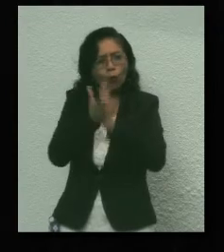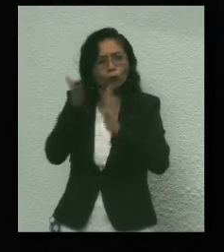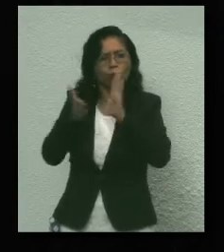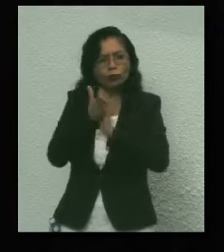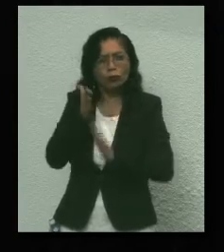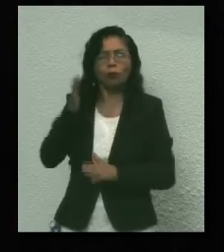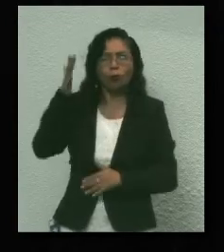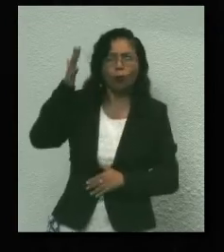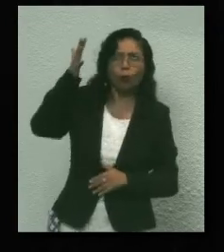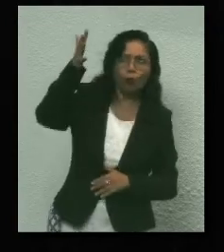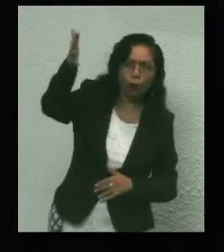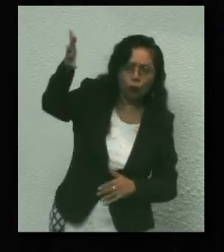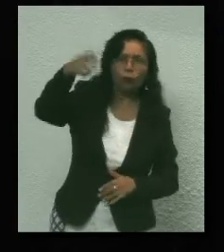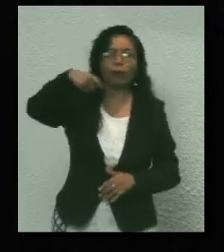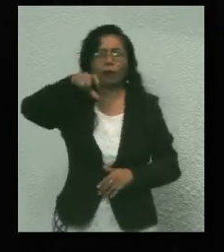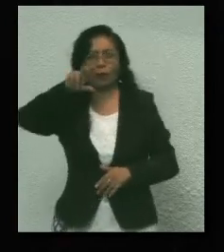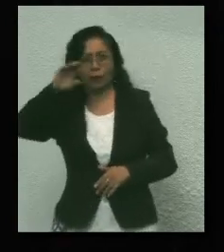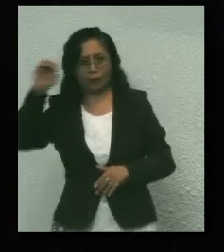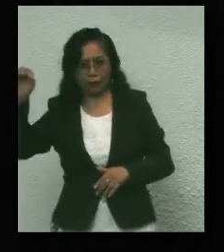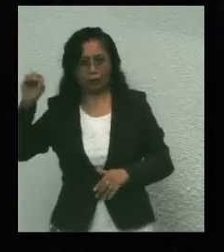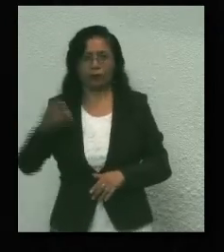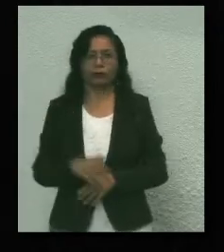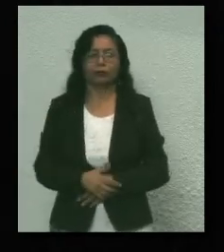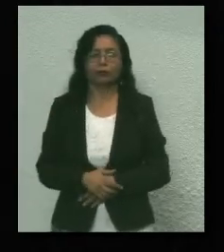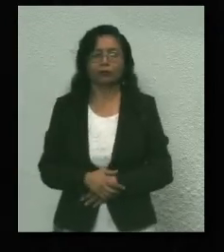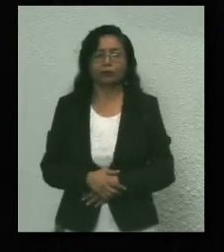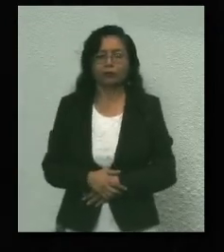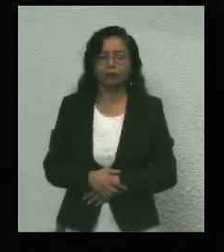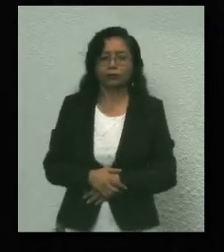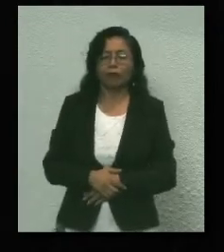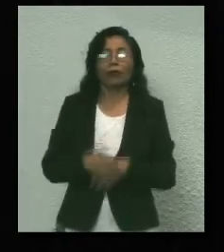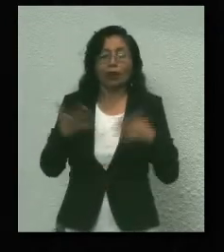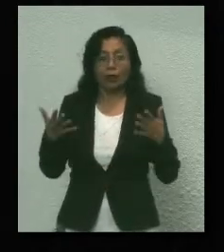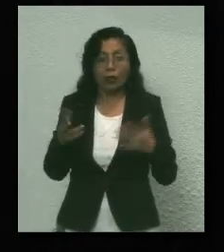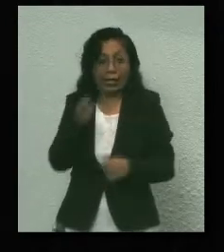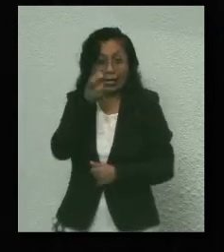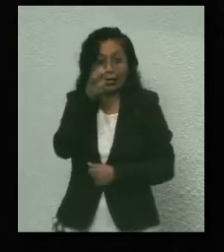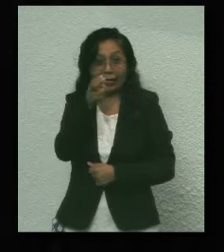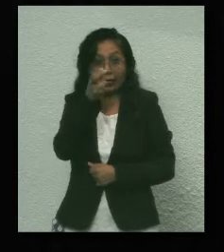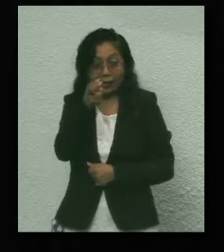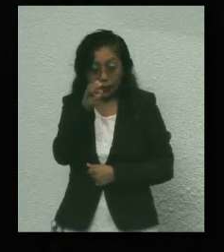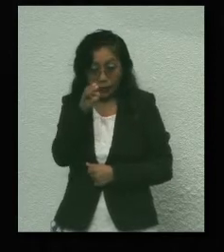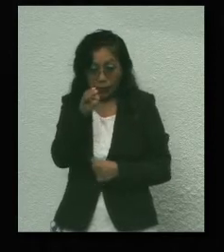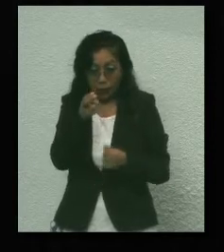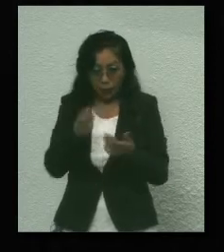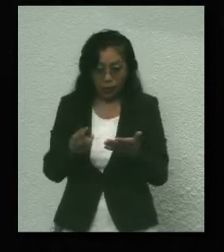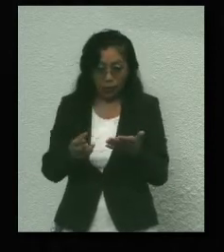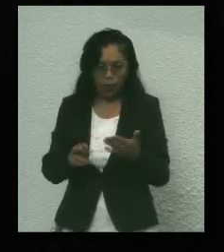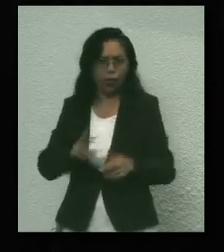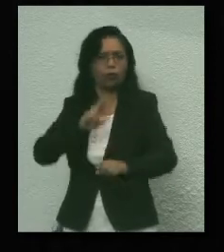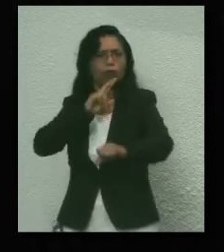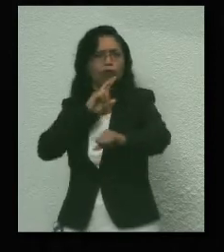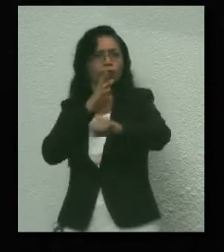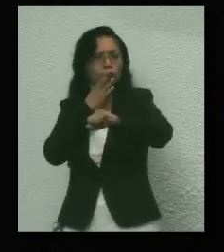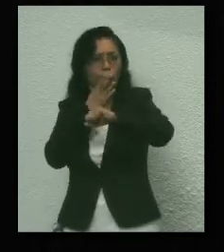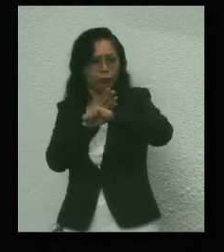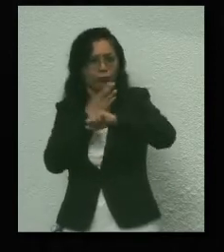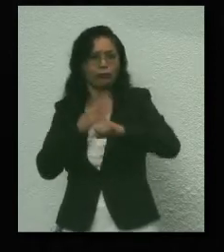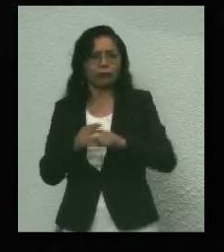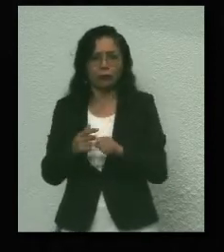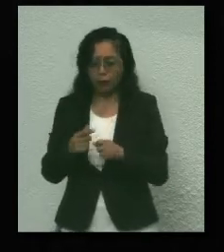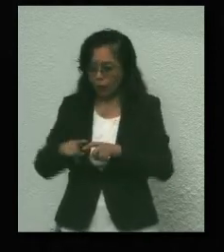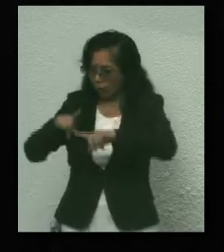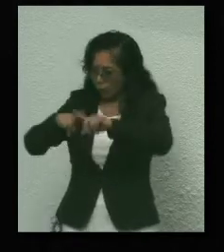futuro para los quintanarruenses. El sistema de gobierno democrático se fortalece con el ejercicio responsable de la división de